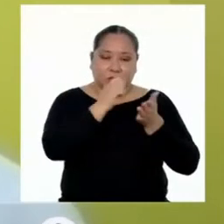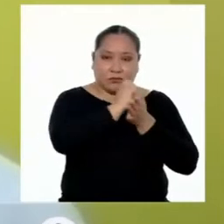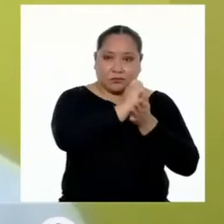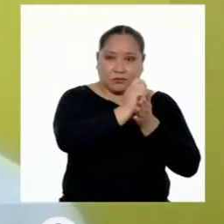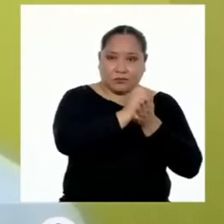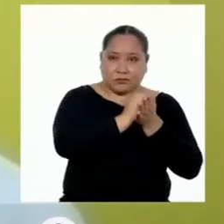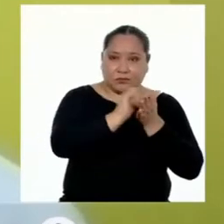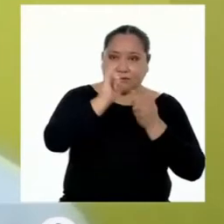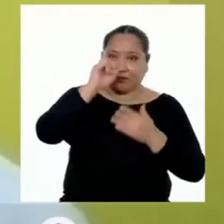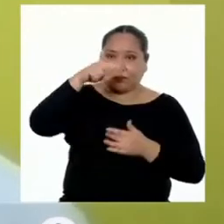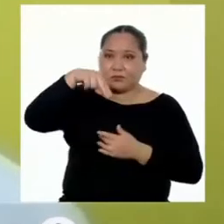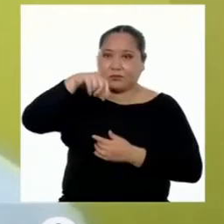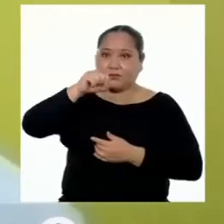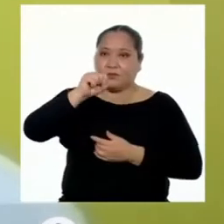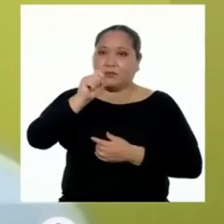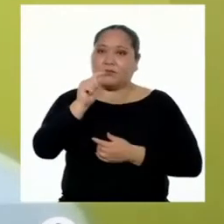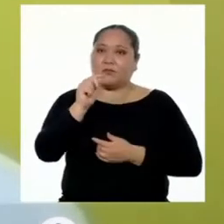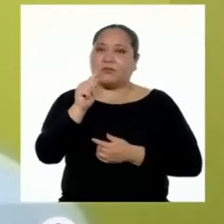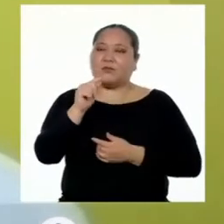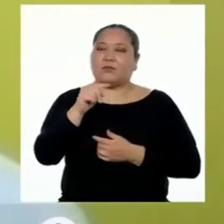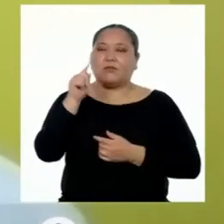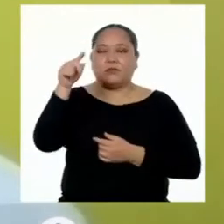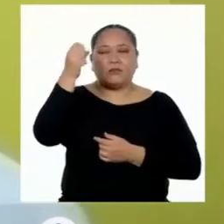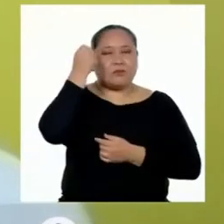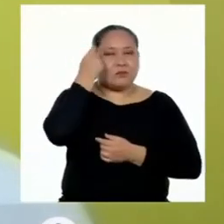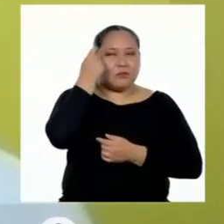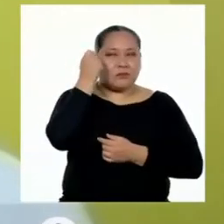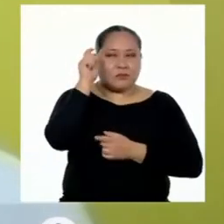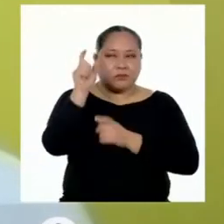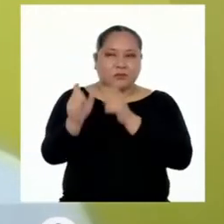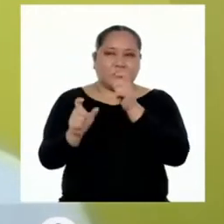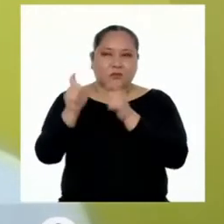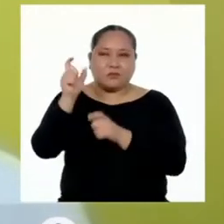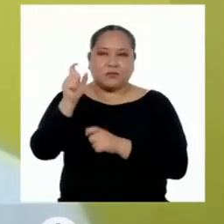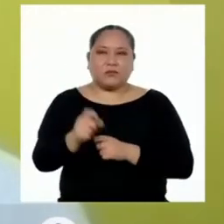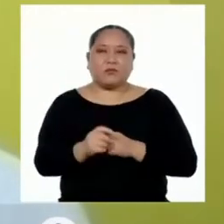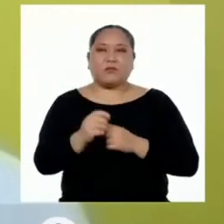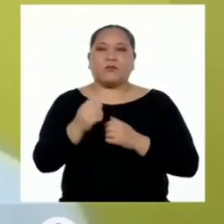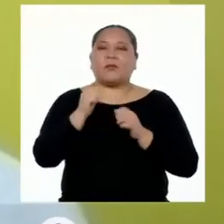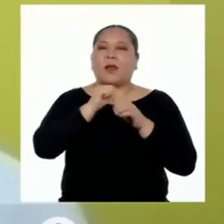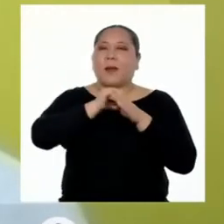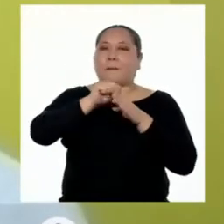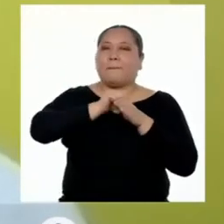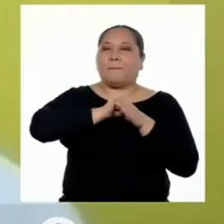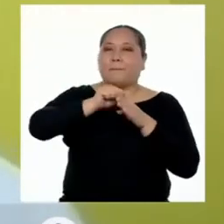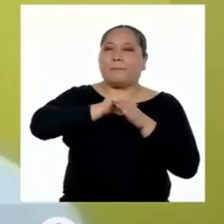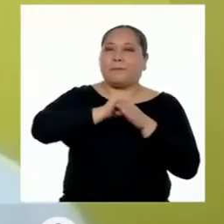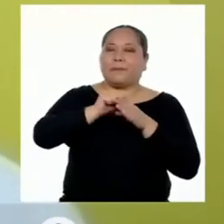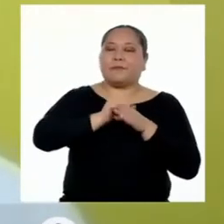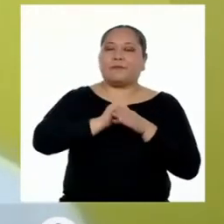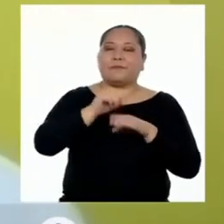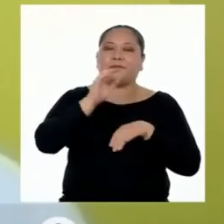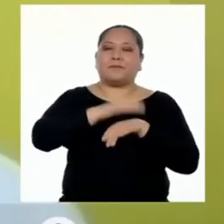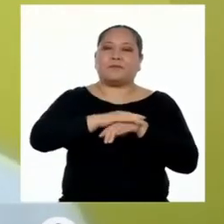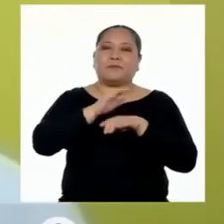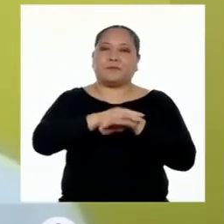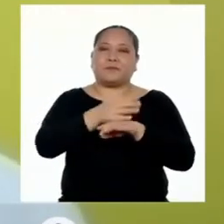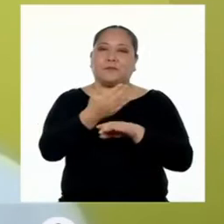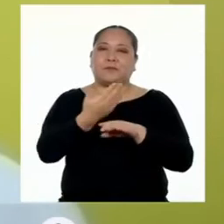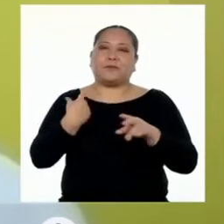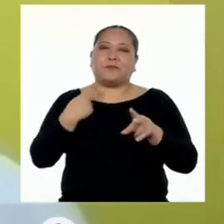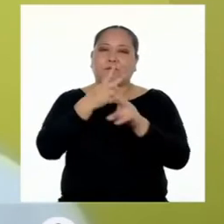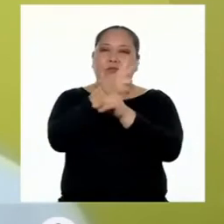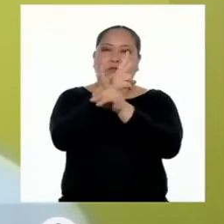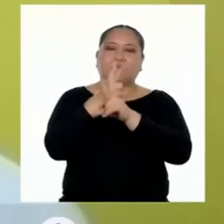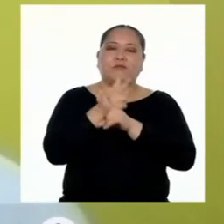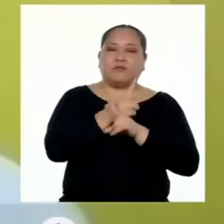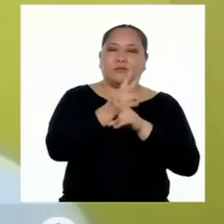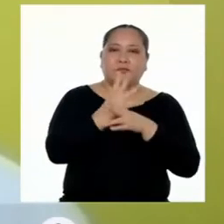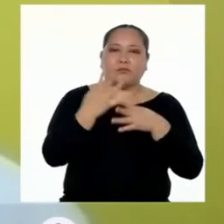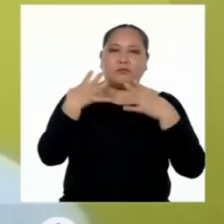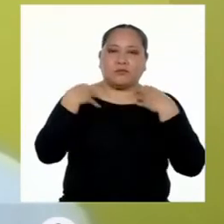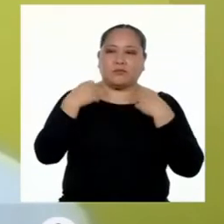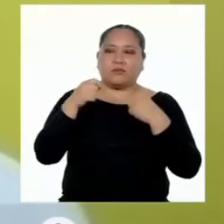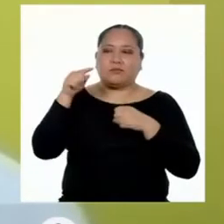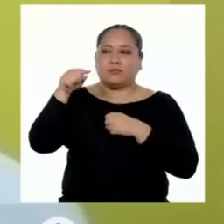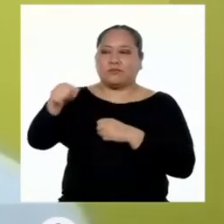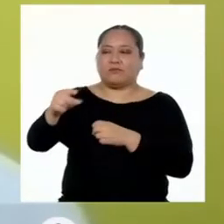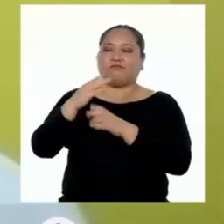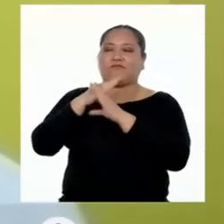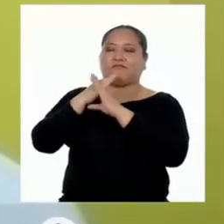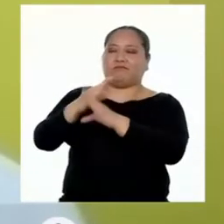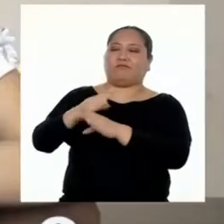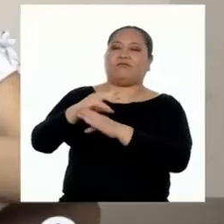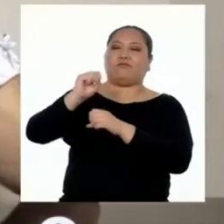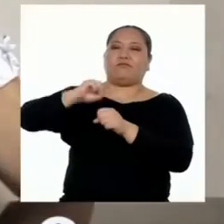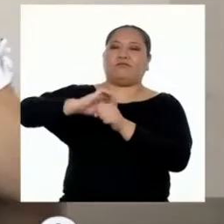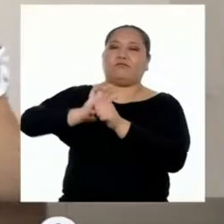mi texto instructivo para generar conciencia sobre las prácticas de prevención y el cuidado de la salud frente al COVID